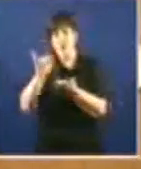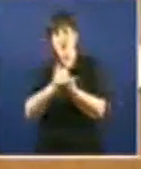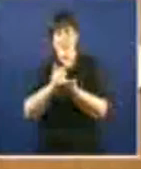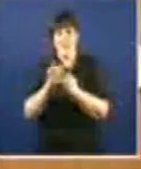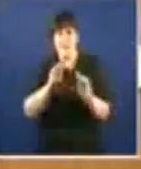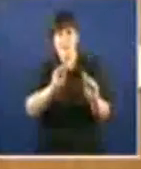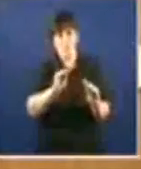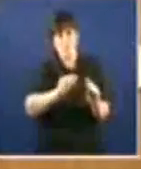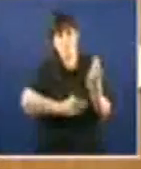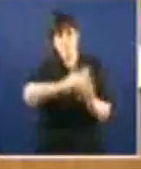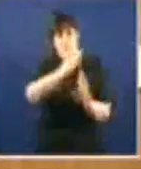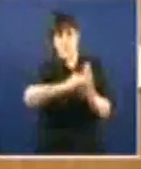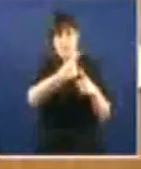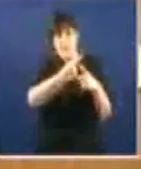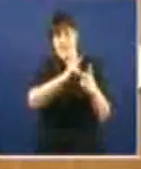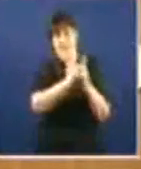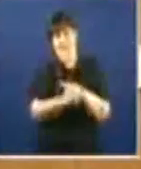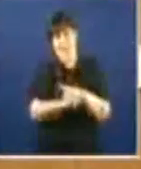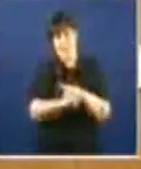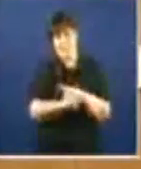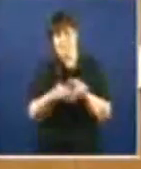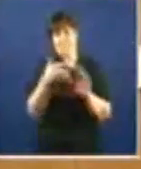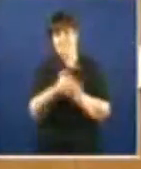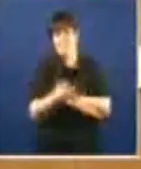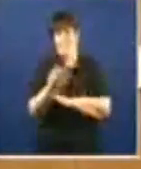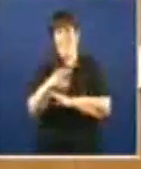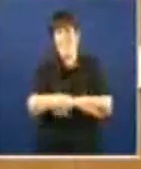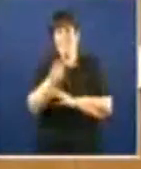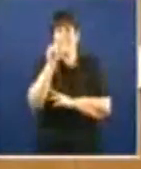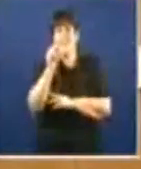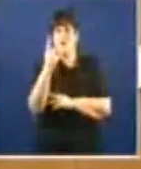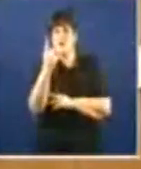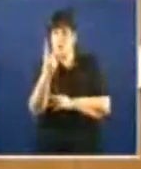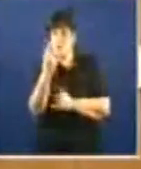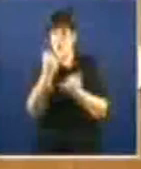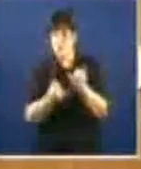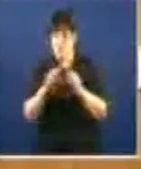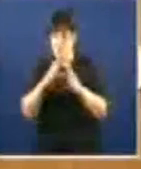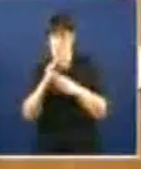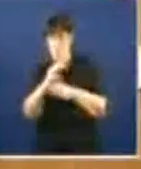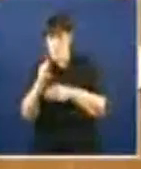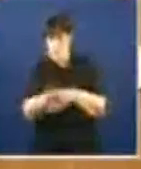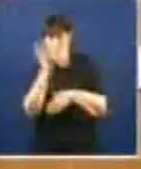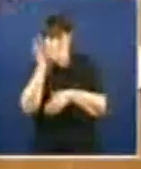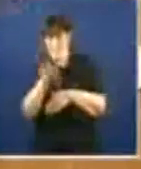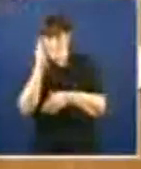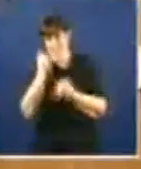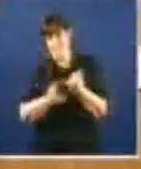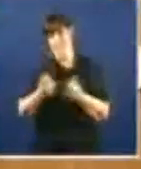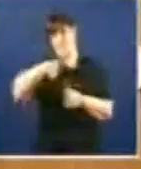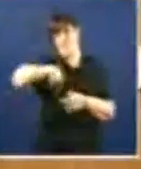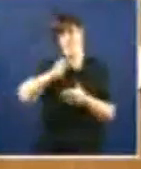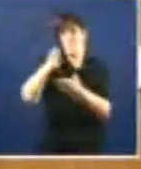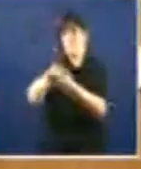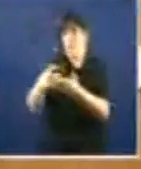planta térmica. Dúas decisiós do Partido Popular que só favoreceron a Unión Fenosa e que agora vamos a ter que pagar todos.